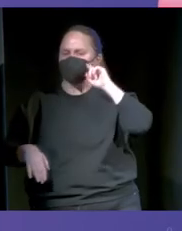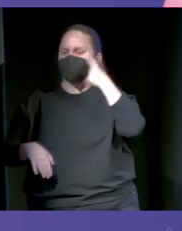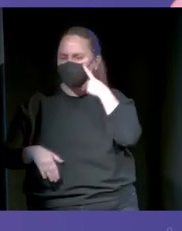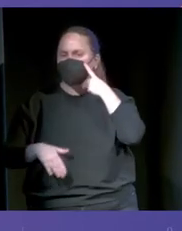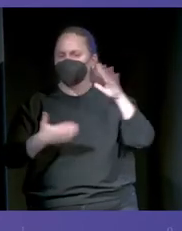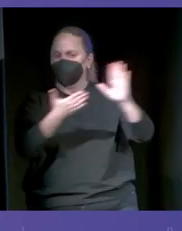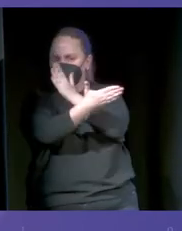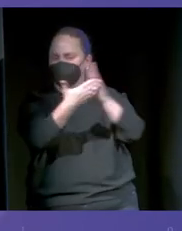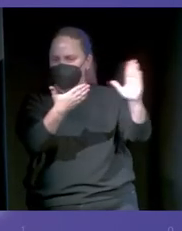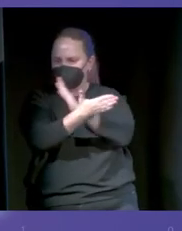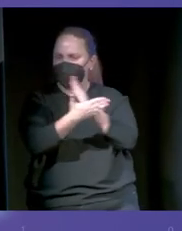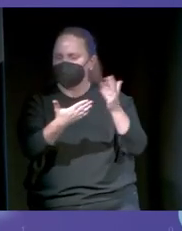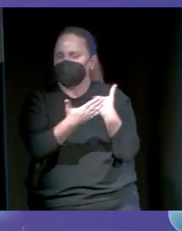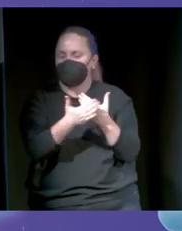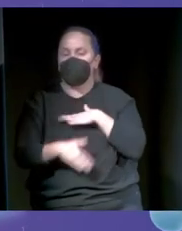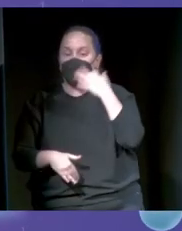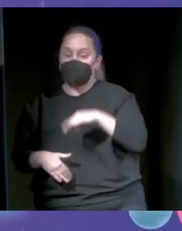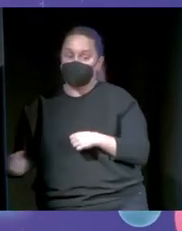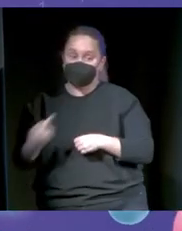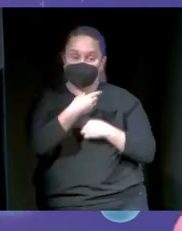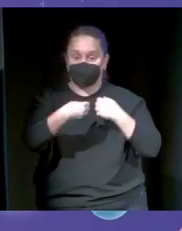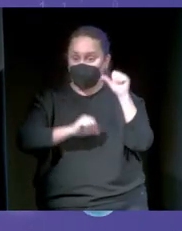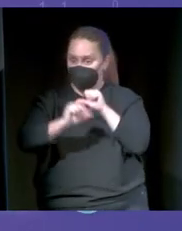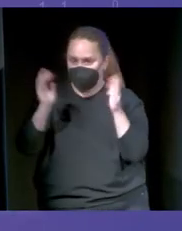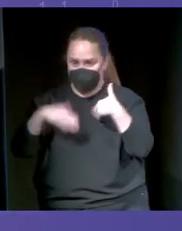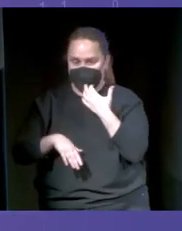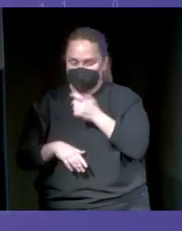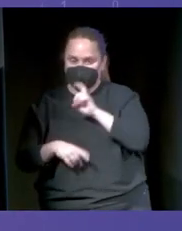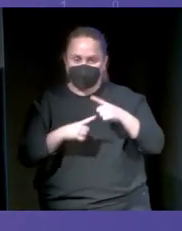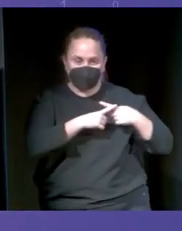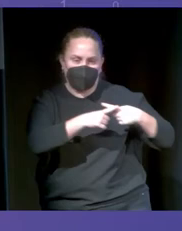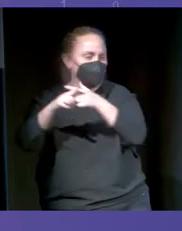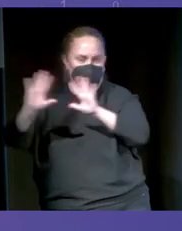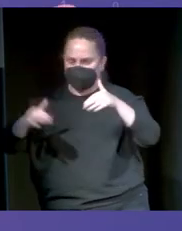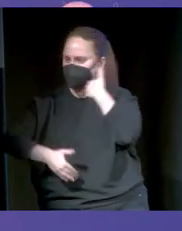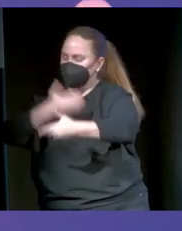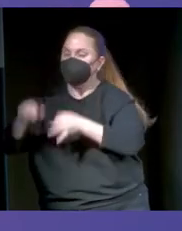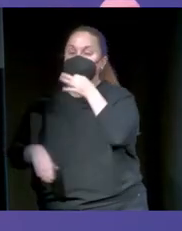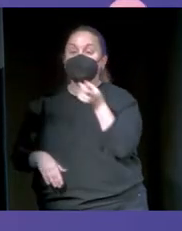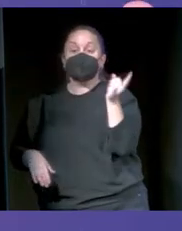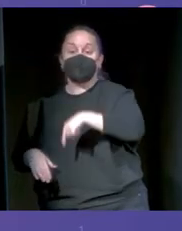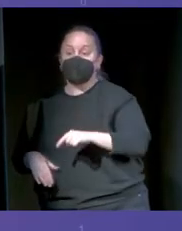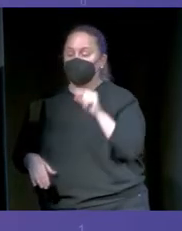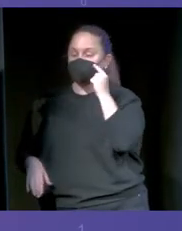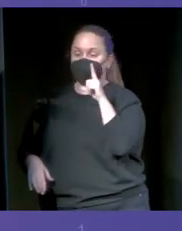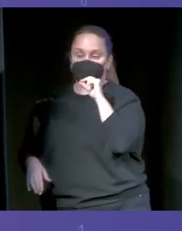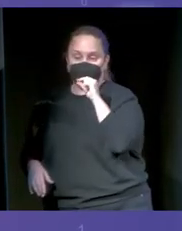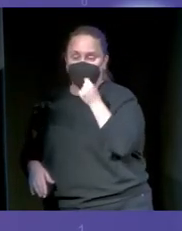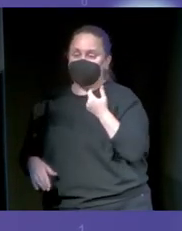Esto es donde tenemos el laboratorio, que no va a funcionar si lo lanzo. Sigo hablando. Tenemos centauros digitales también en Twitter, ¿vale?